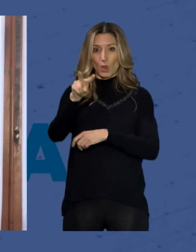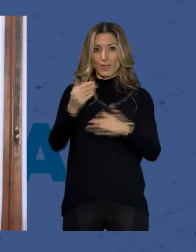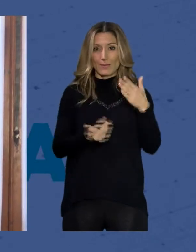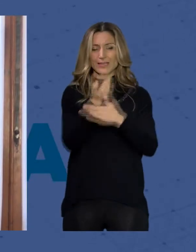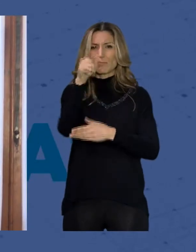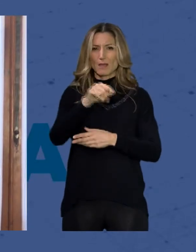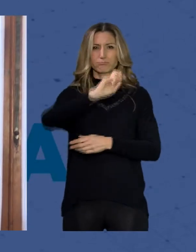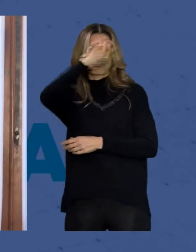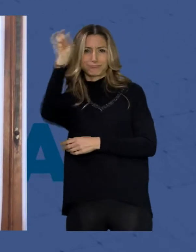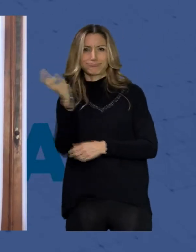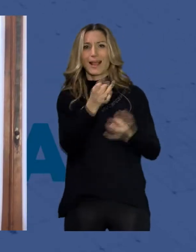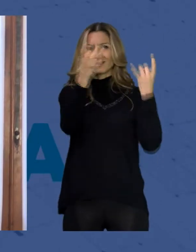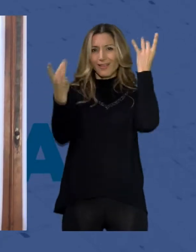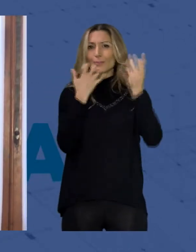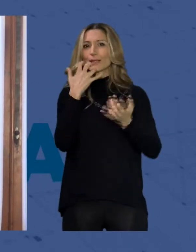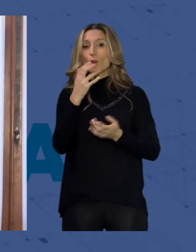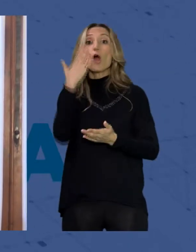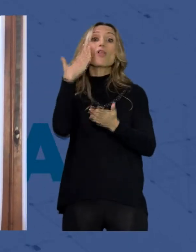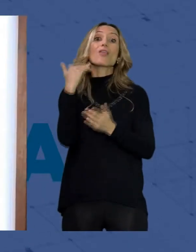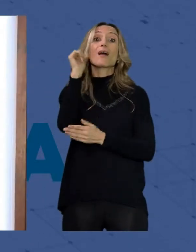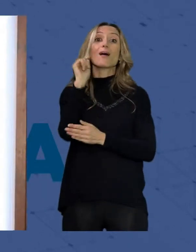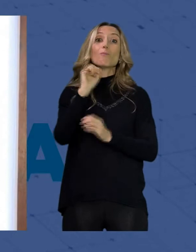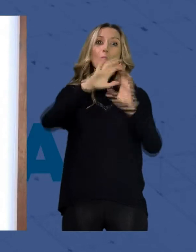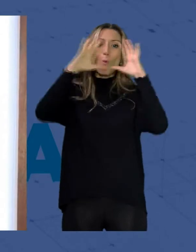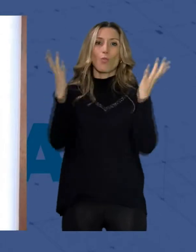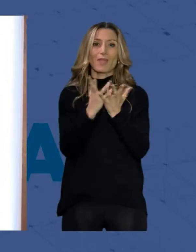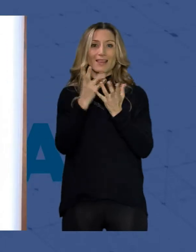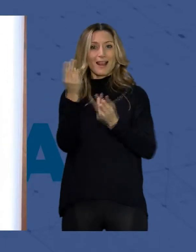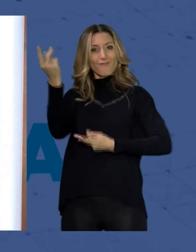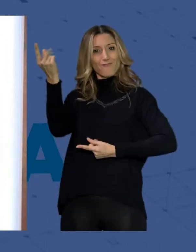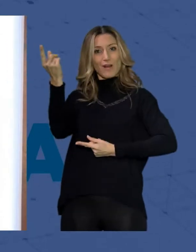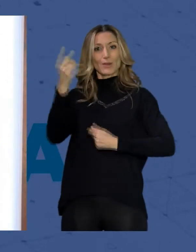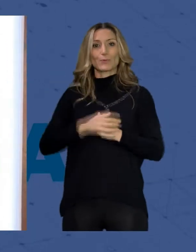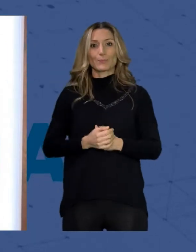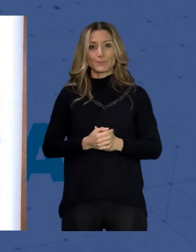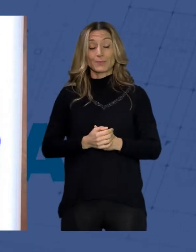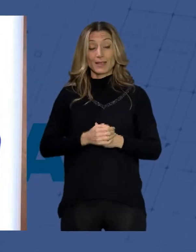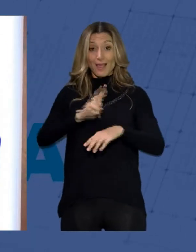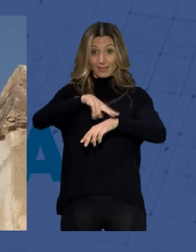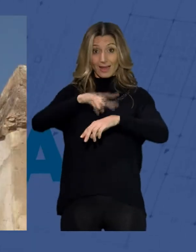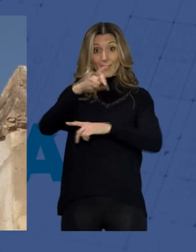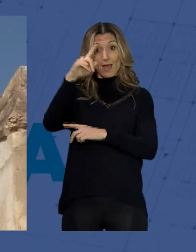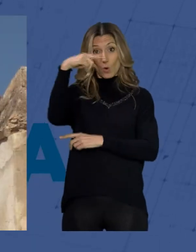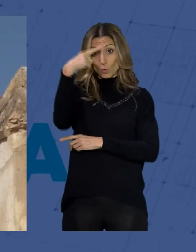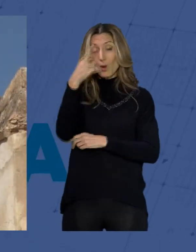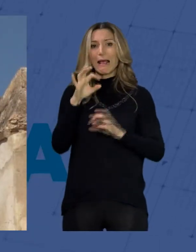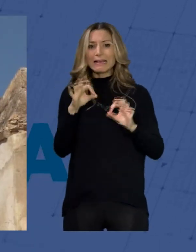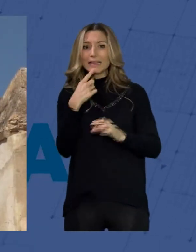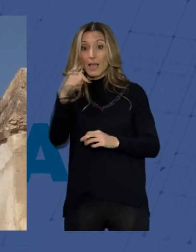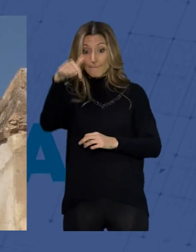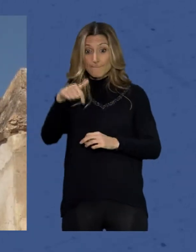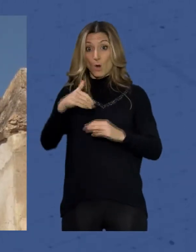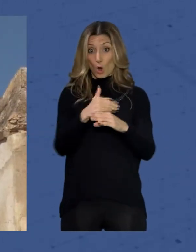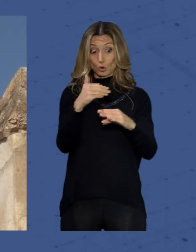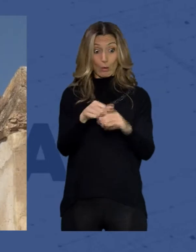actividades, como por ejemplo, el Día Mundial del Flamenco. La delegada de Cultura ha explicado que en el mes de octubre, las